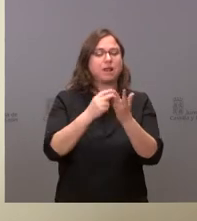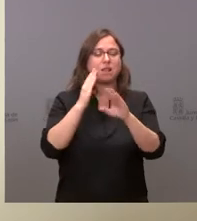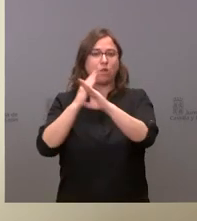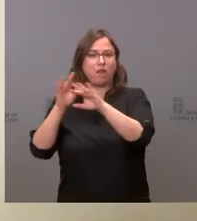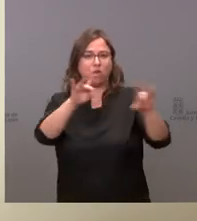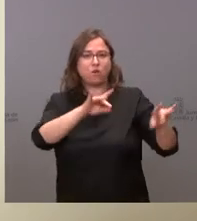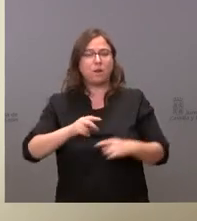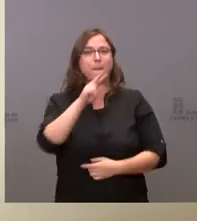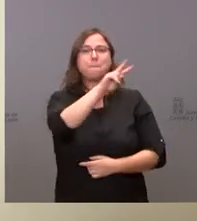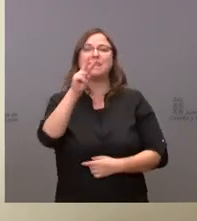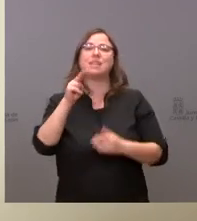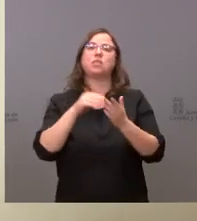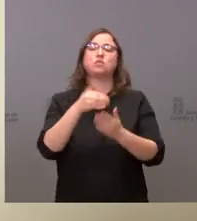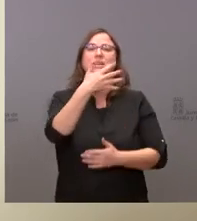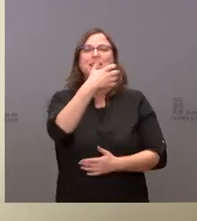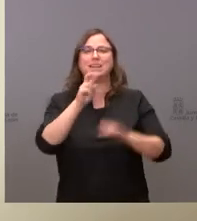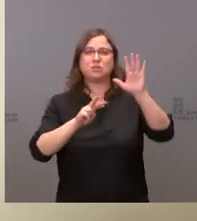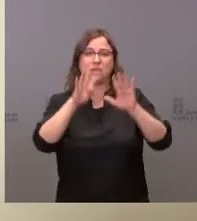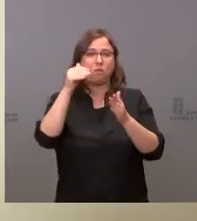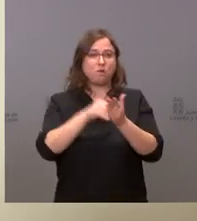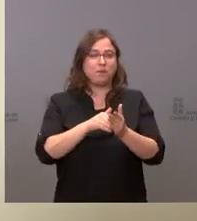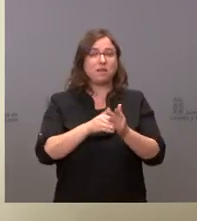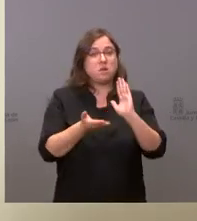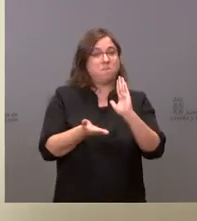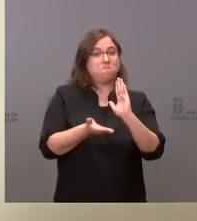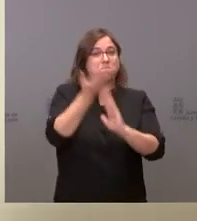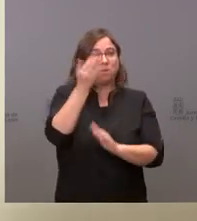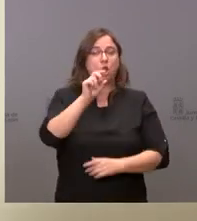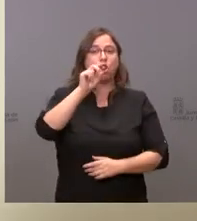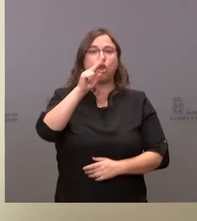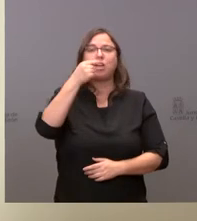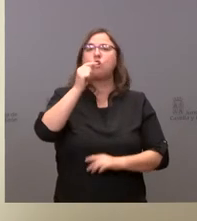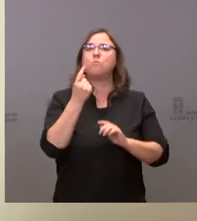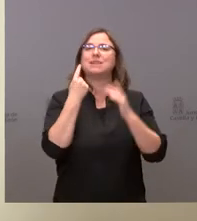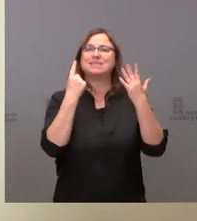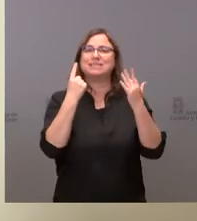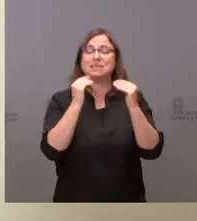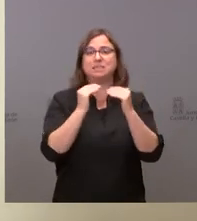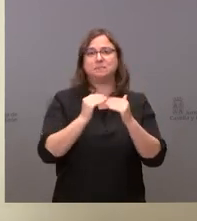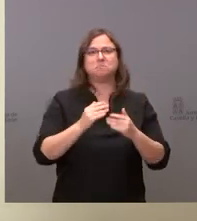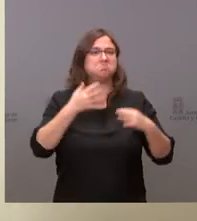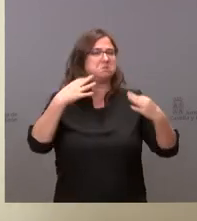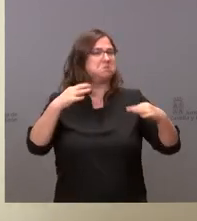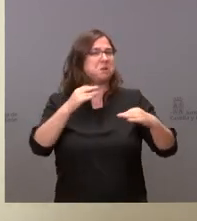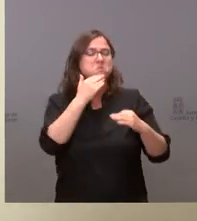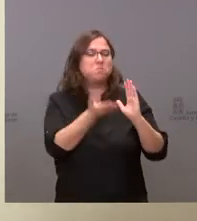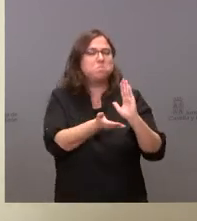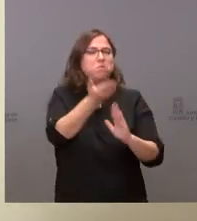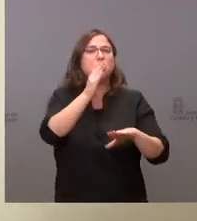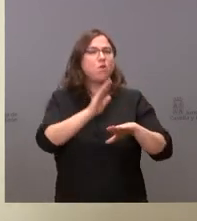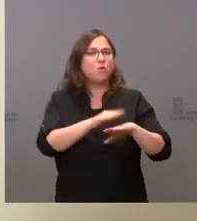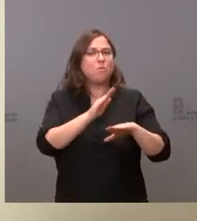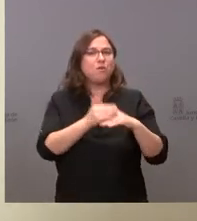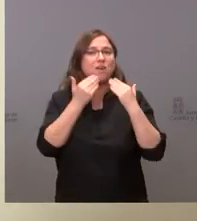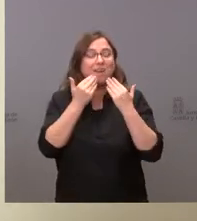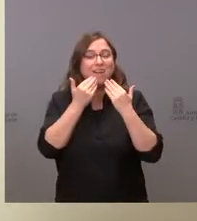22.574.000, crece el 12,6%, Básicamente, gracias al incremento en